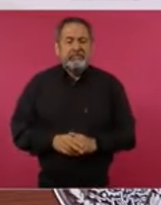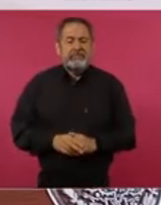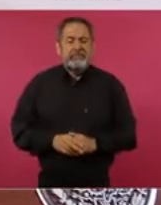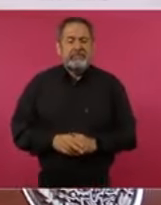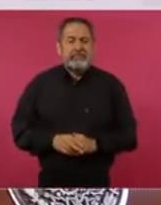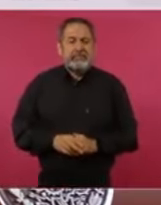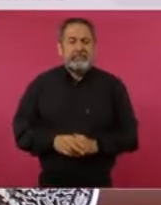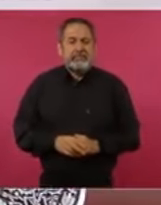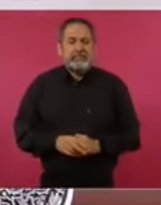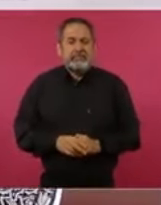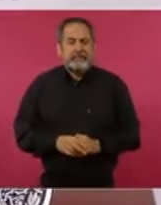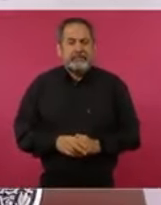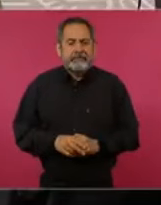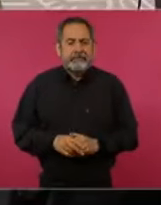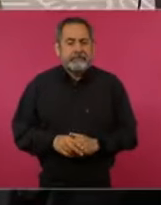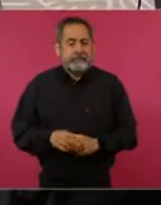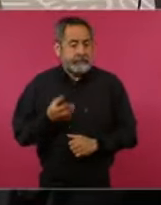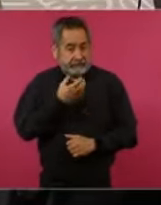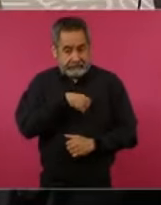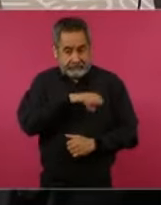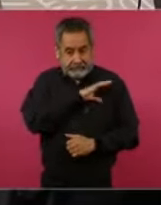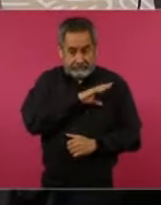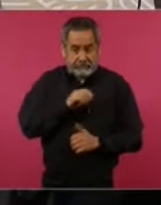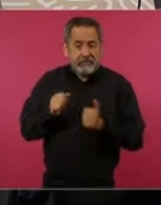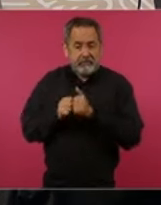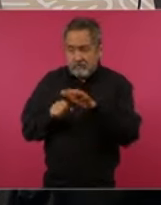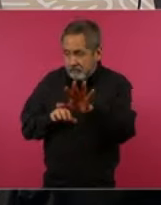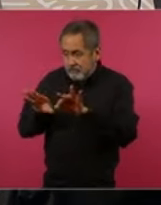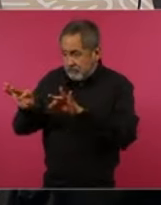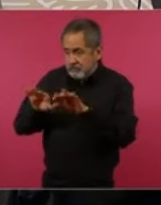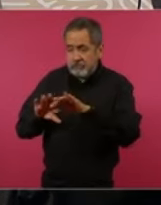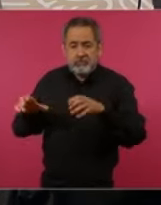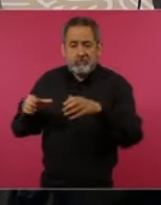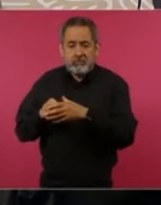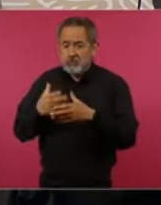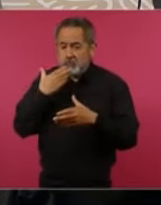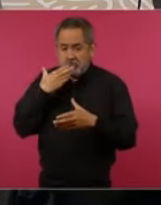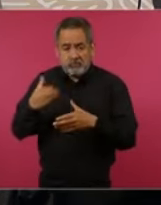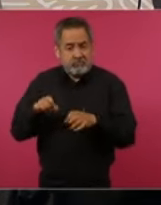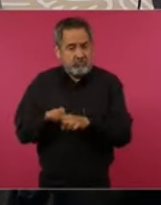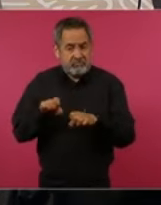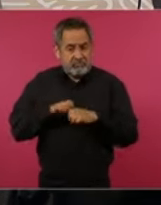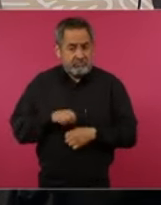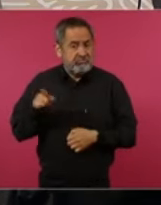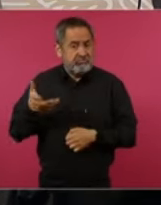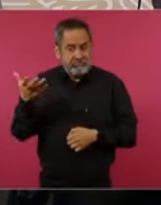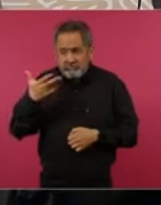buen equipo. la presidenta está escogiendo muy bien,